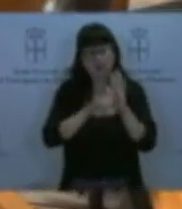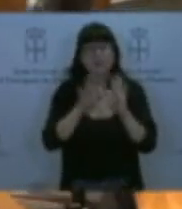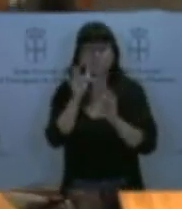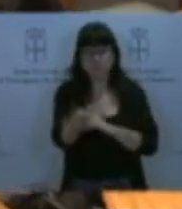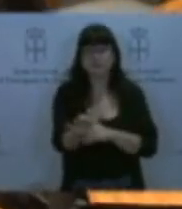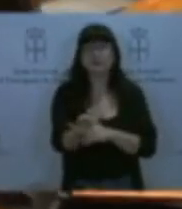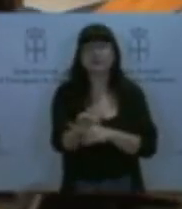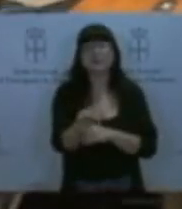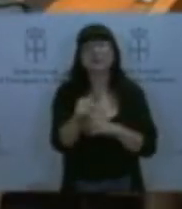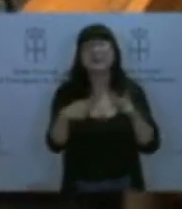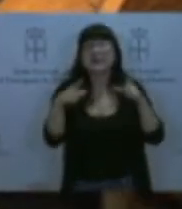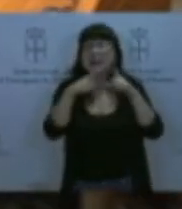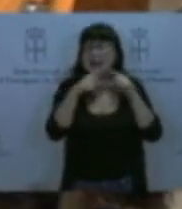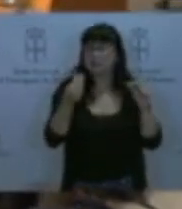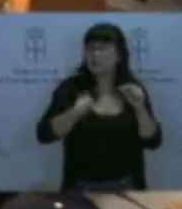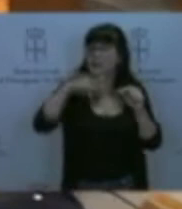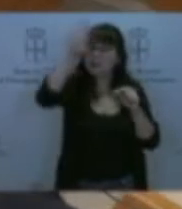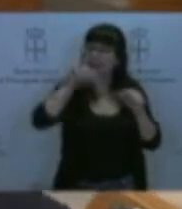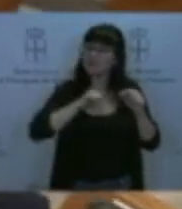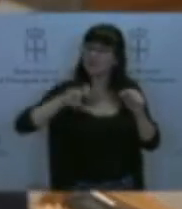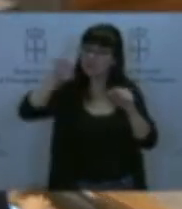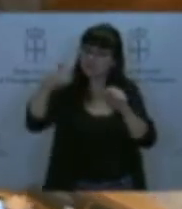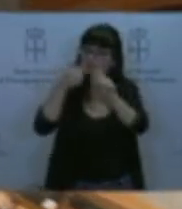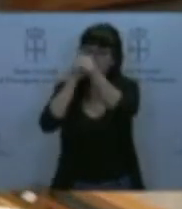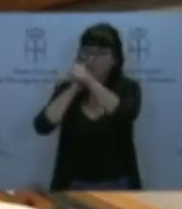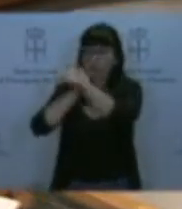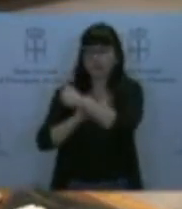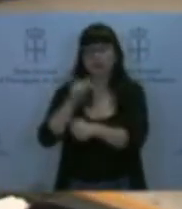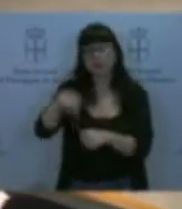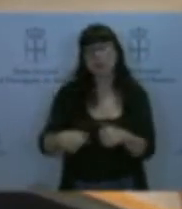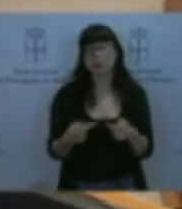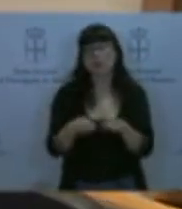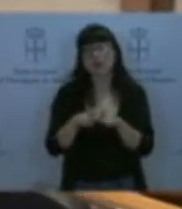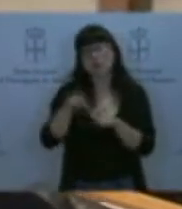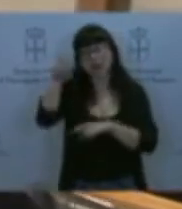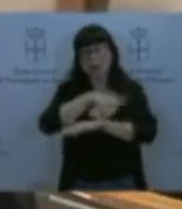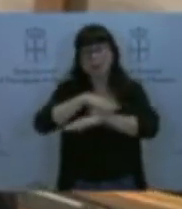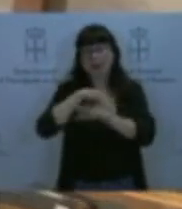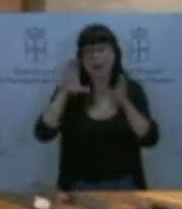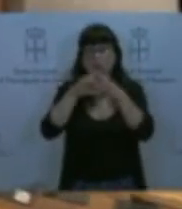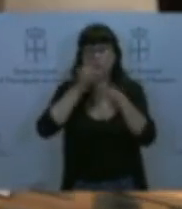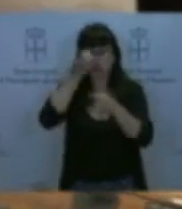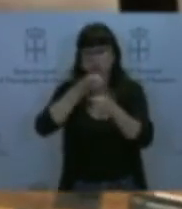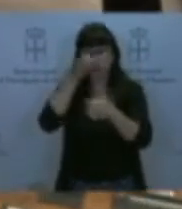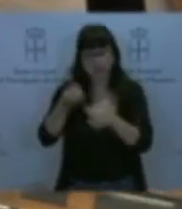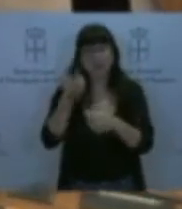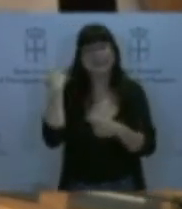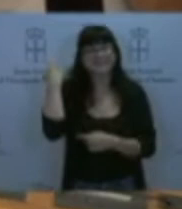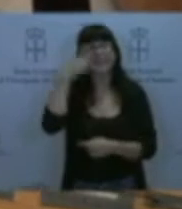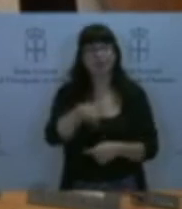varias de ellas gobernadas por el Partido Socialista que aquí gobierna, que entendieron antes y mejor cuál es la nueva situación